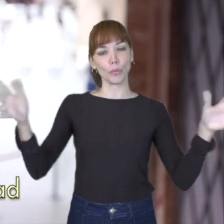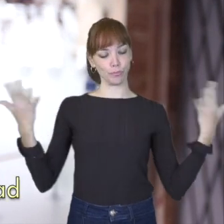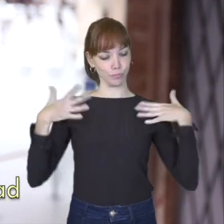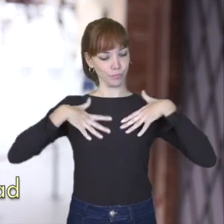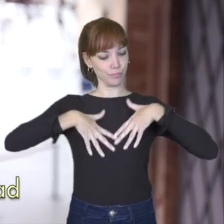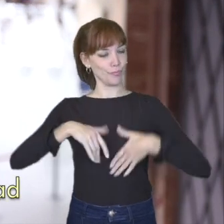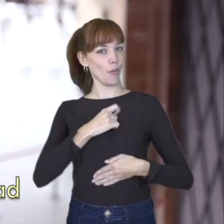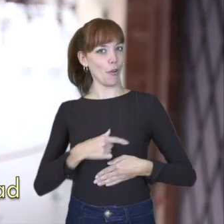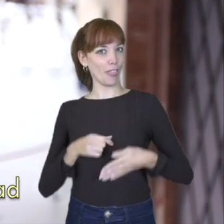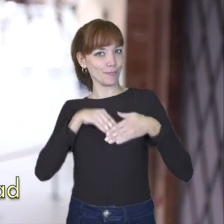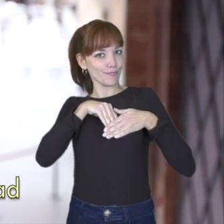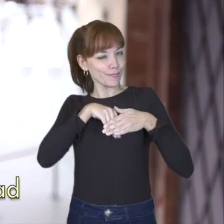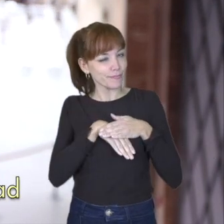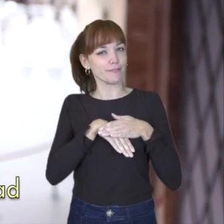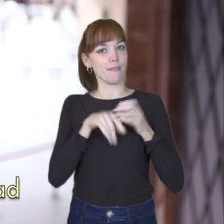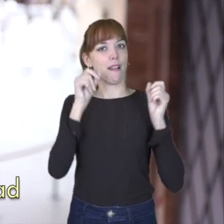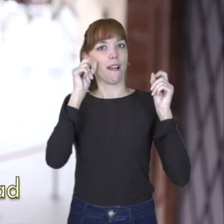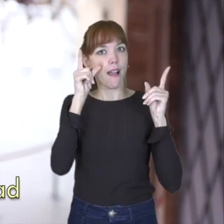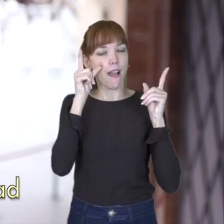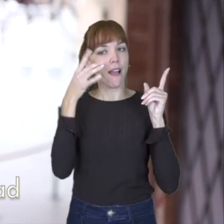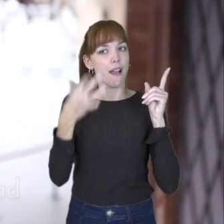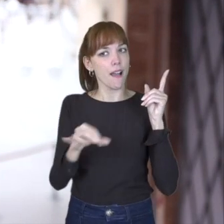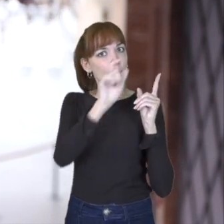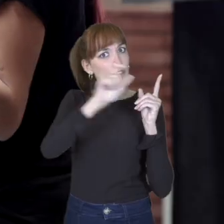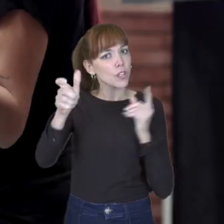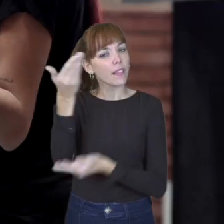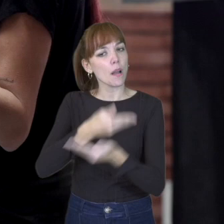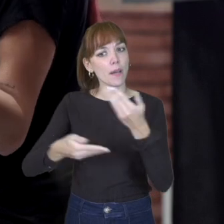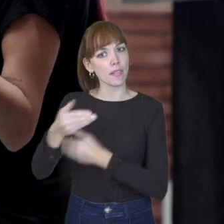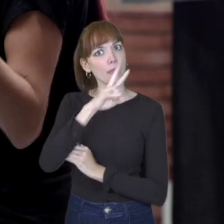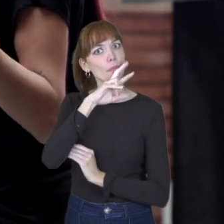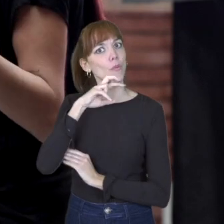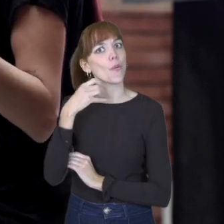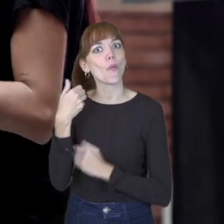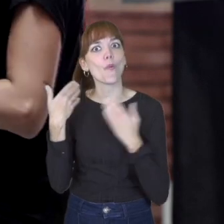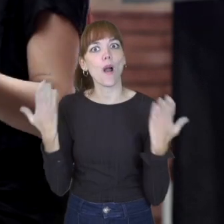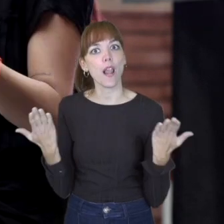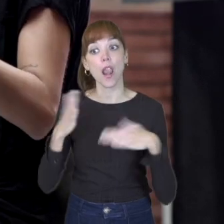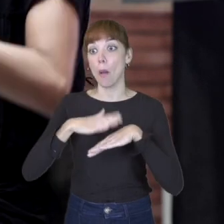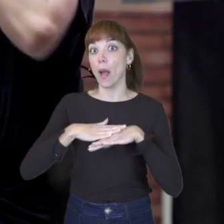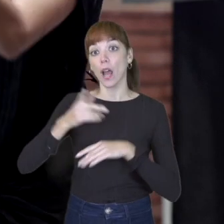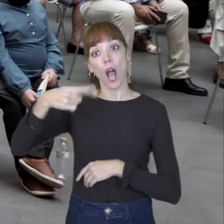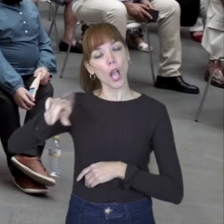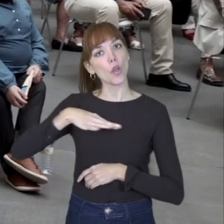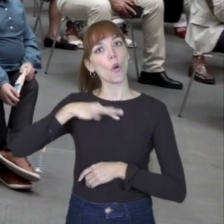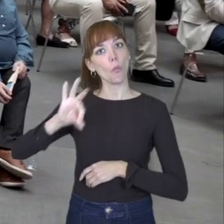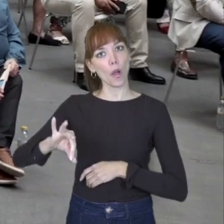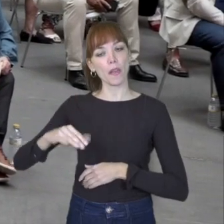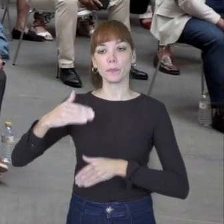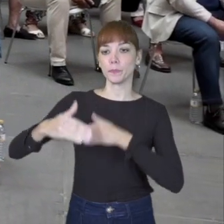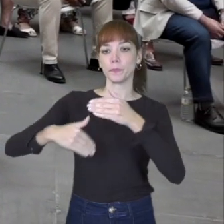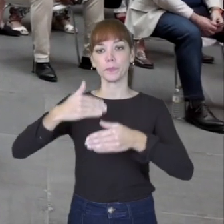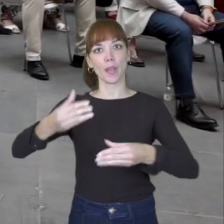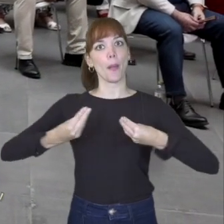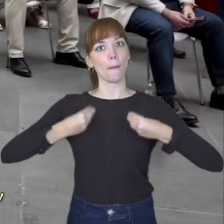hacerles ver los valores que tienen las personas con discapacidad y que ellos puedan llegar a hacer los itinerarios de la vida,